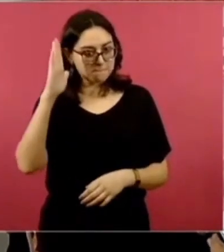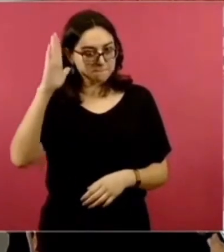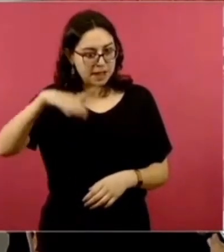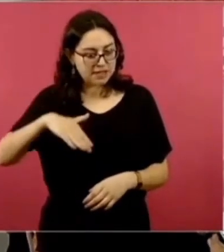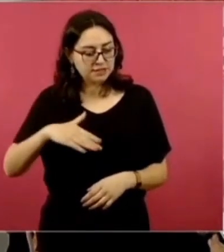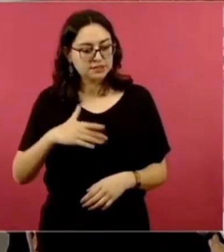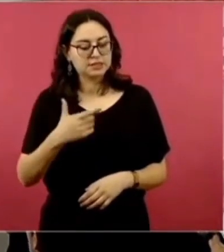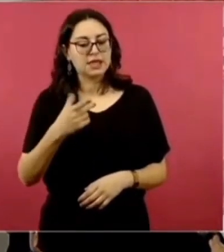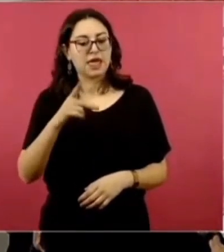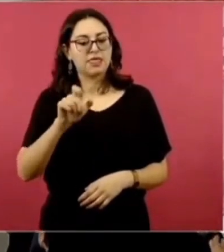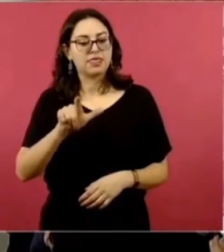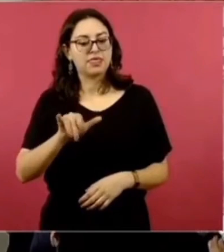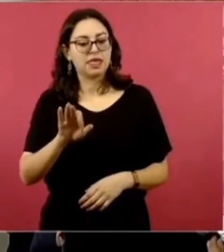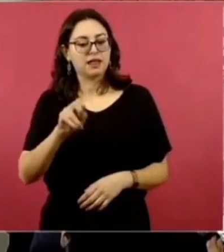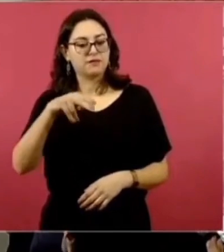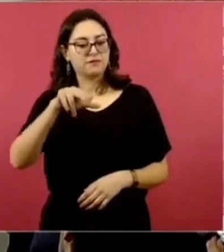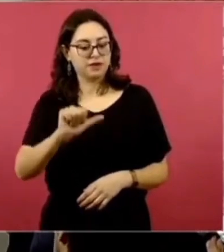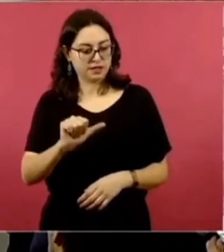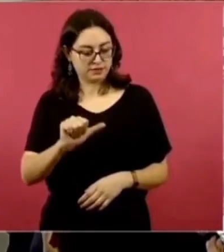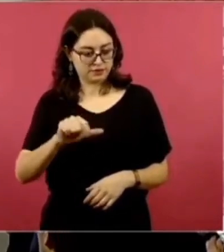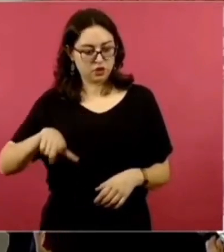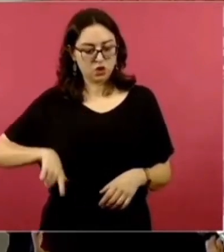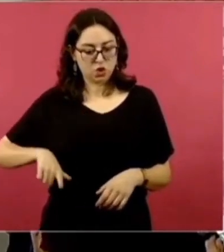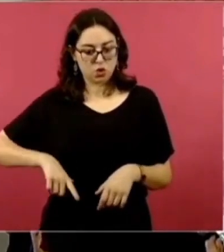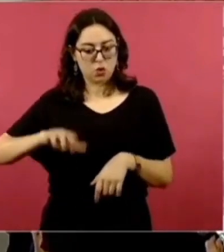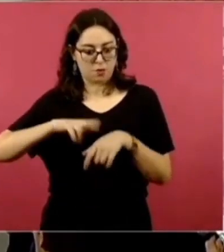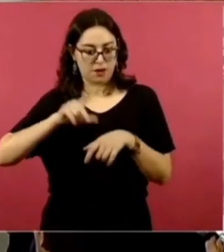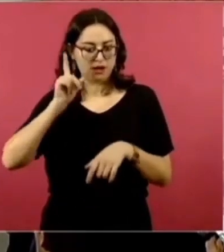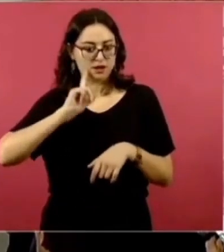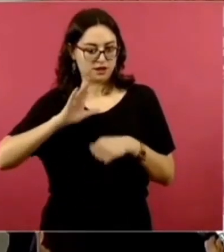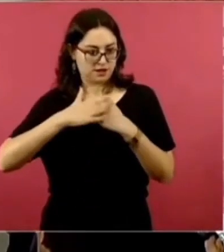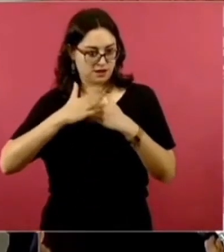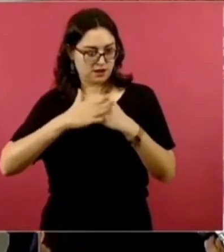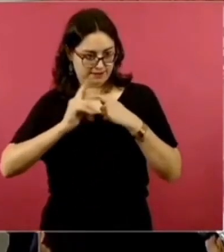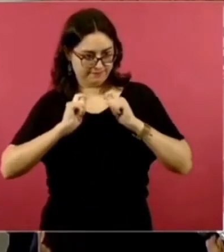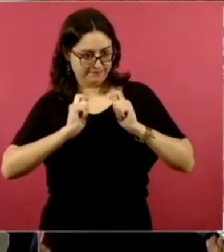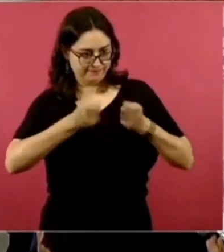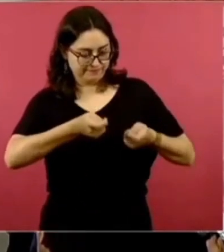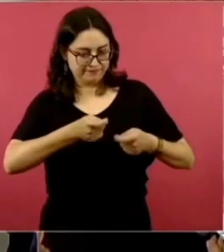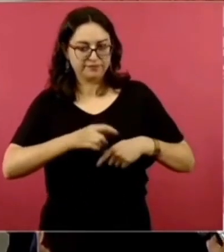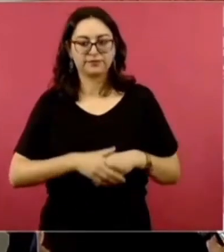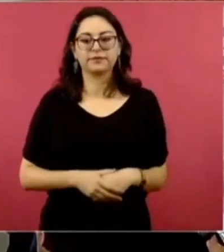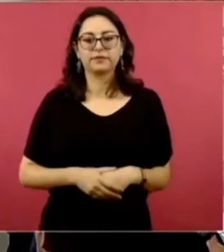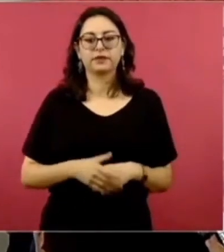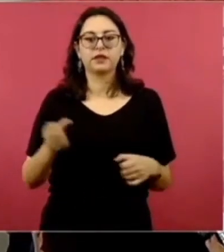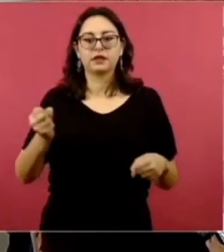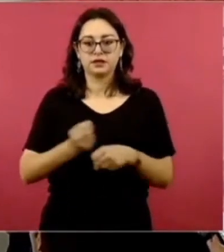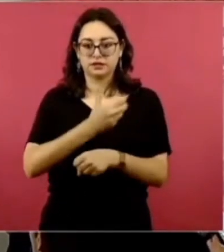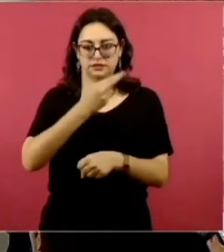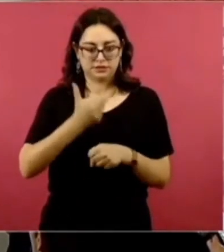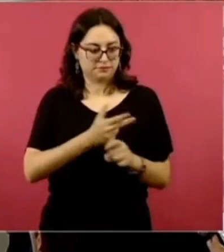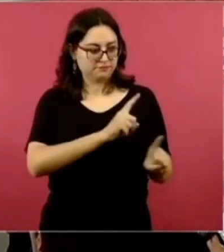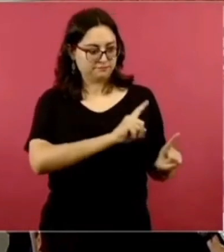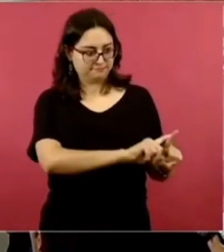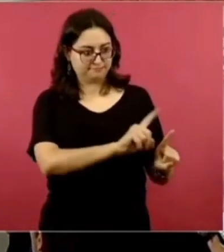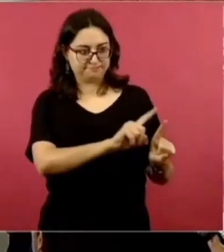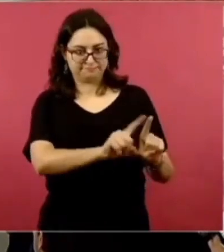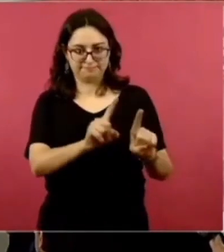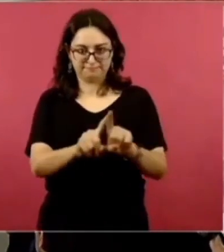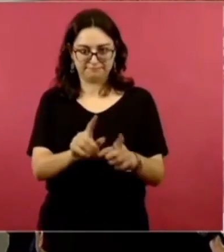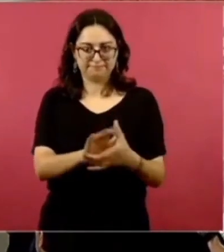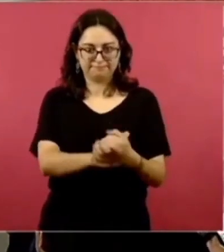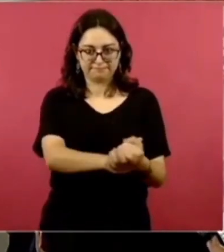gobernadora electa del Estado de México y al secretario de Infraestructura y Comunicaciones del Gobierno de México y a quien nos acompaña en el día de hoy en la